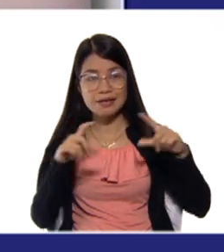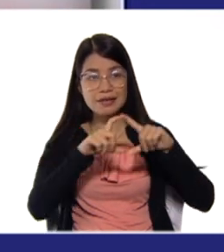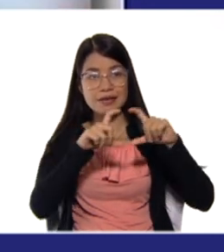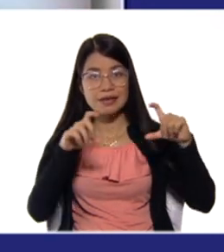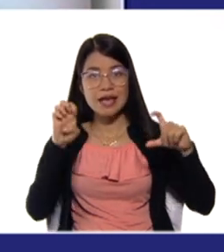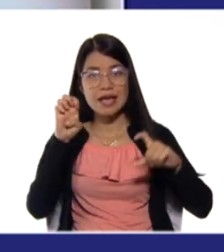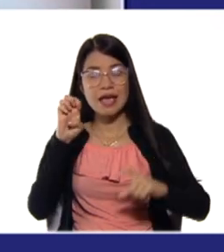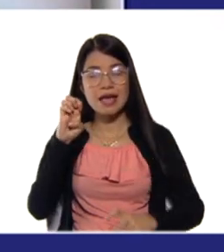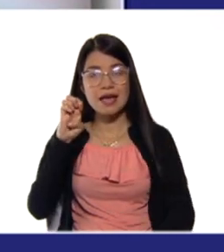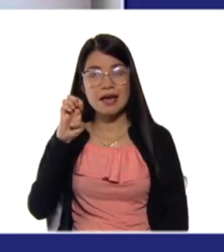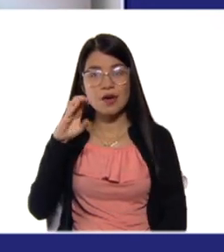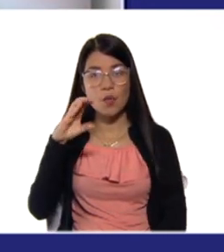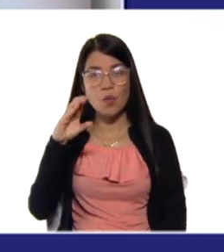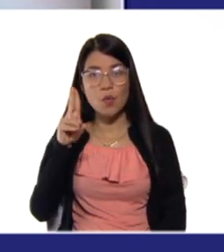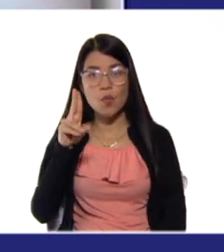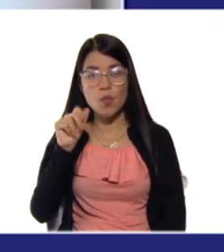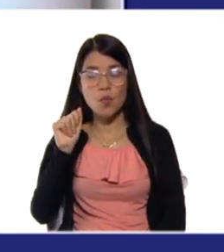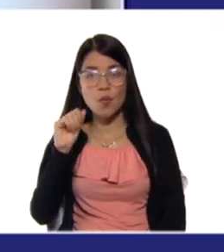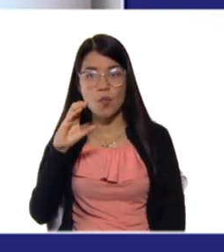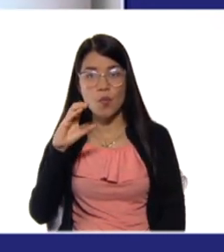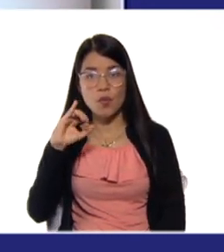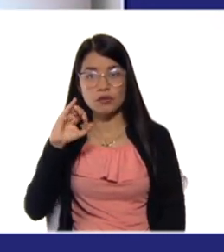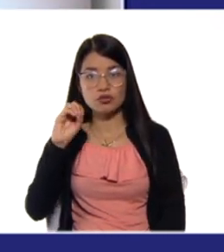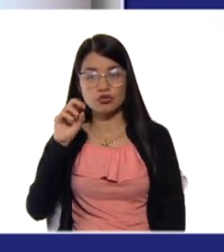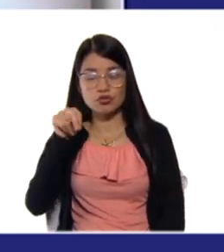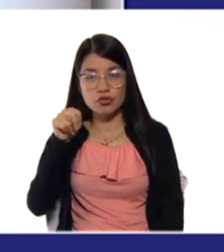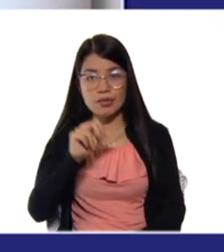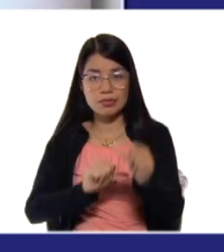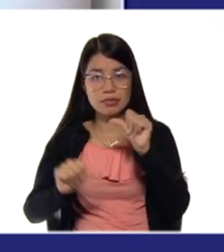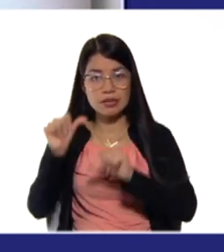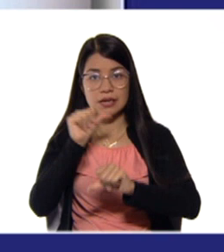orgánica. Y tenemos acá cloro.